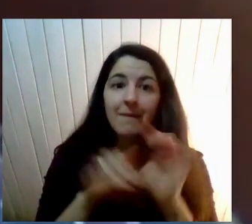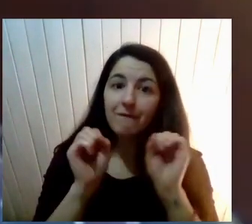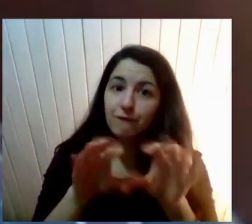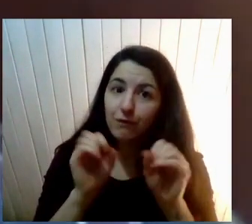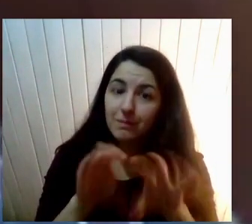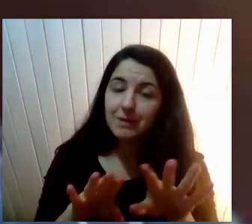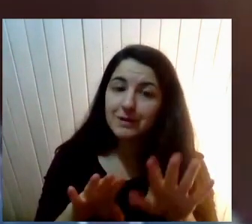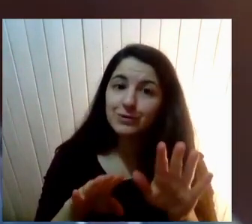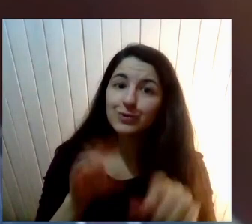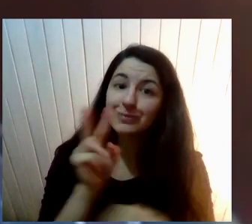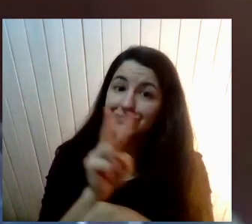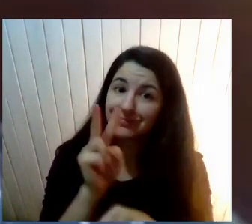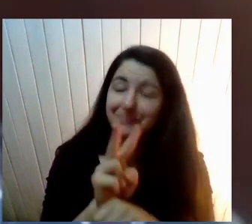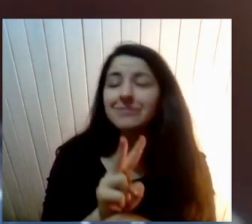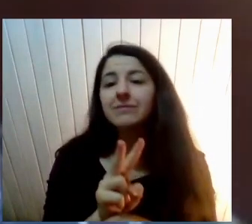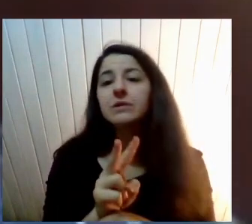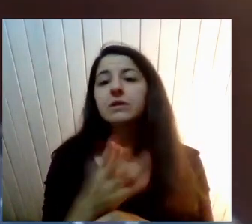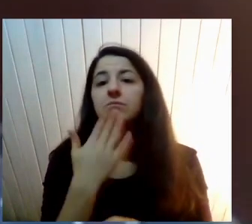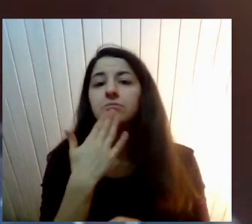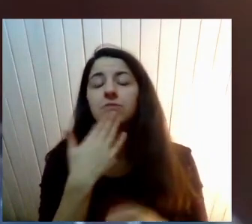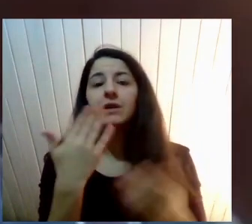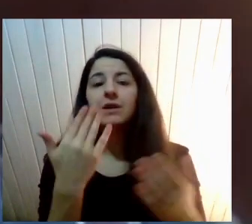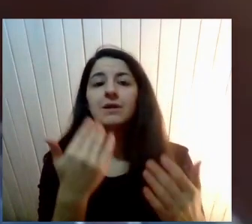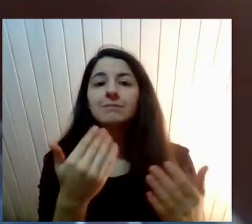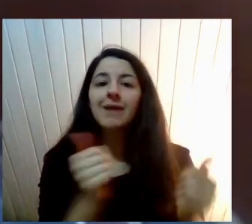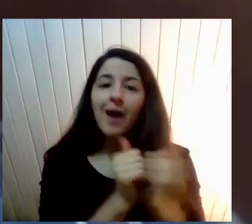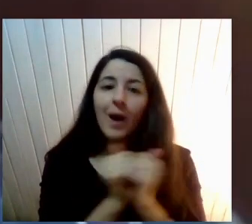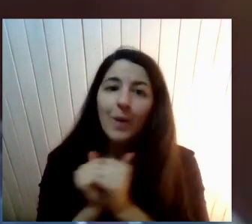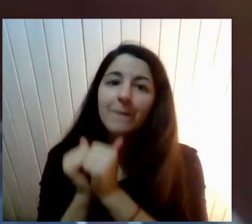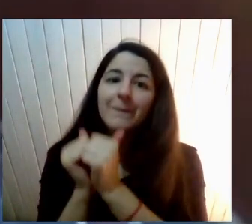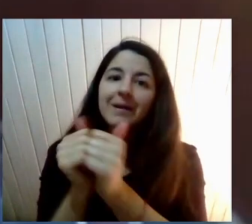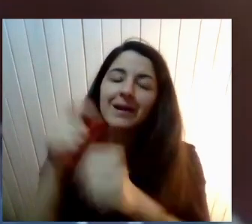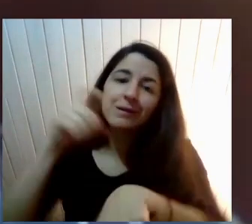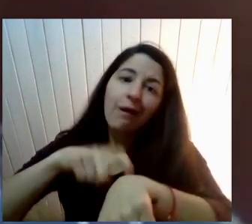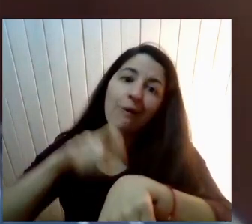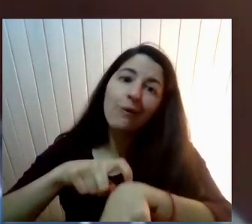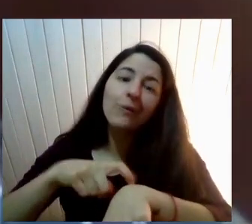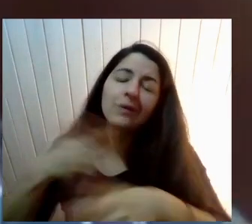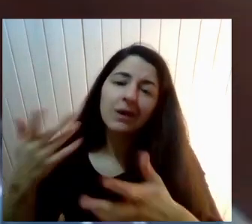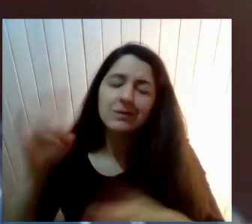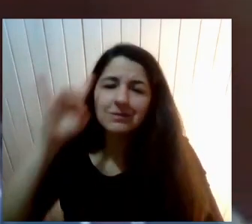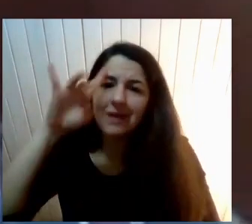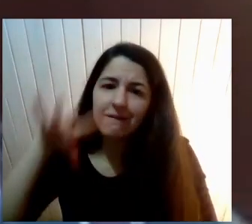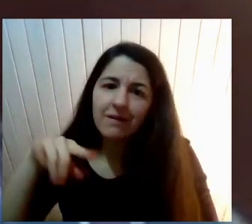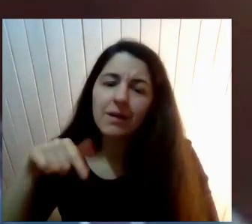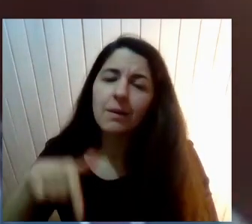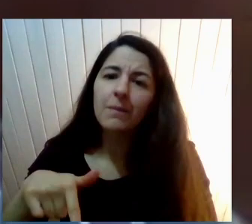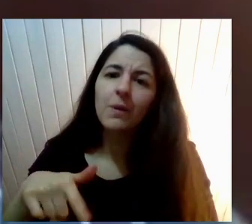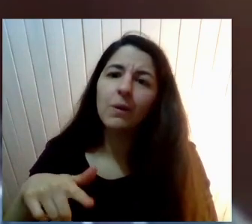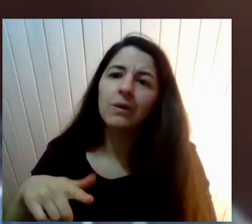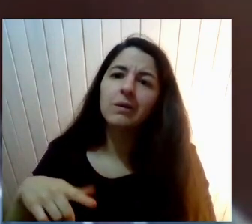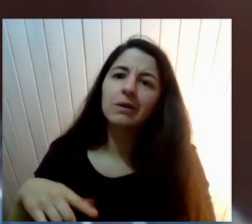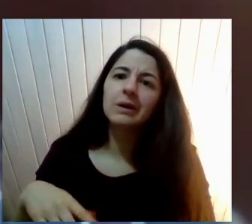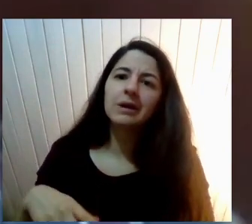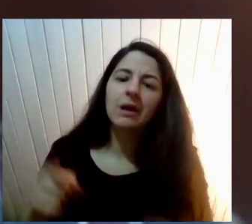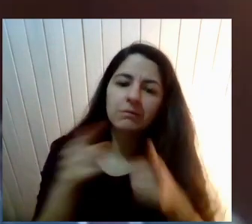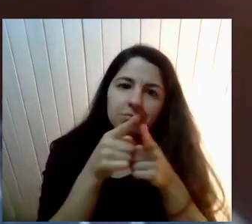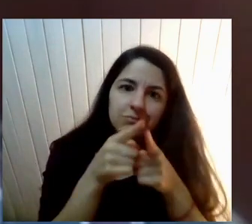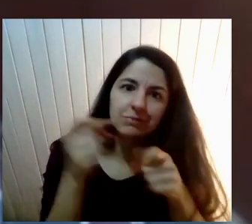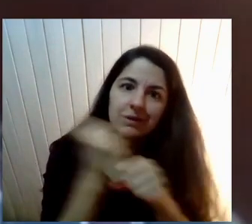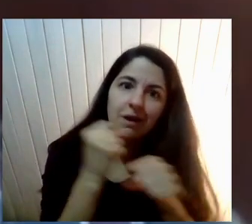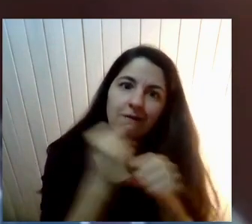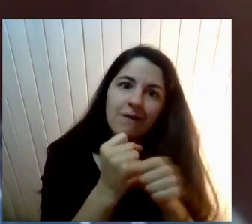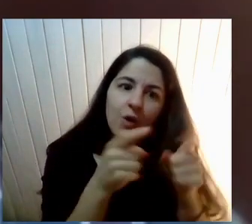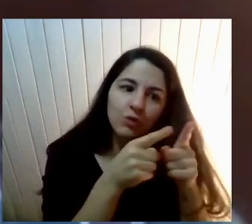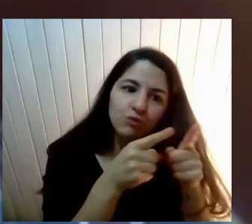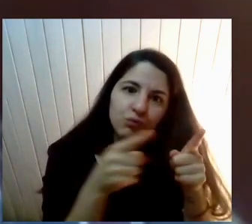También Por acompañarnos Hasta ahora Que precisamente Quisimos hacerlo Porque sabemos Que las jornadas Están súper extensas De trabajo en la casa Y este